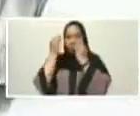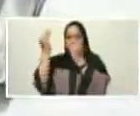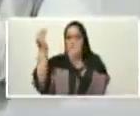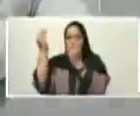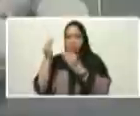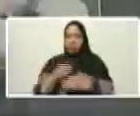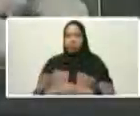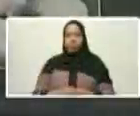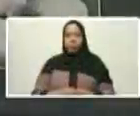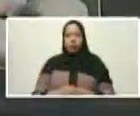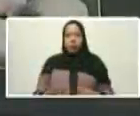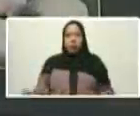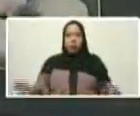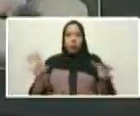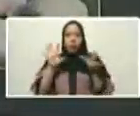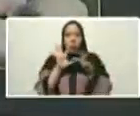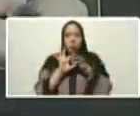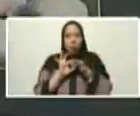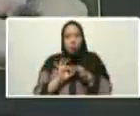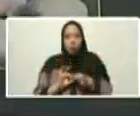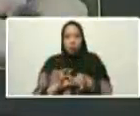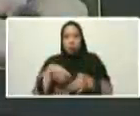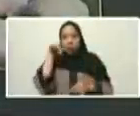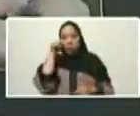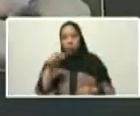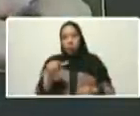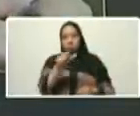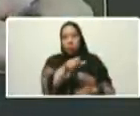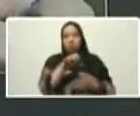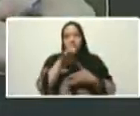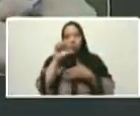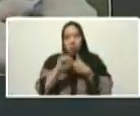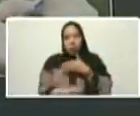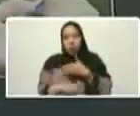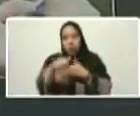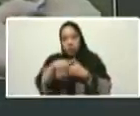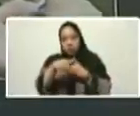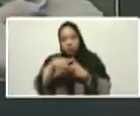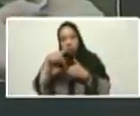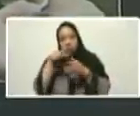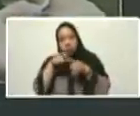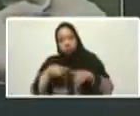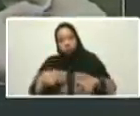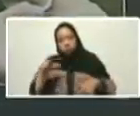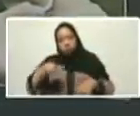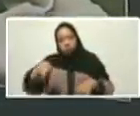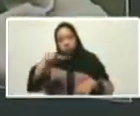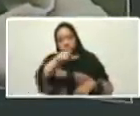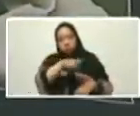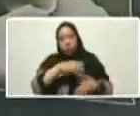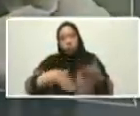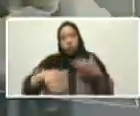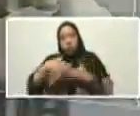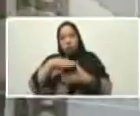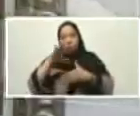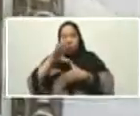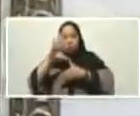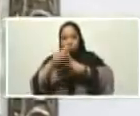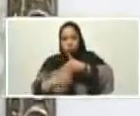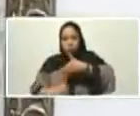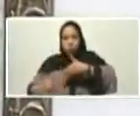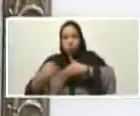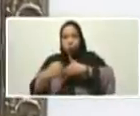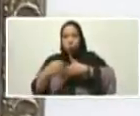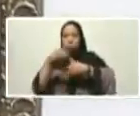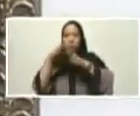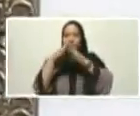unión unión de los pueblos del sur aquí en este salón Néstor Kirchner para anunciar el día